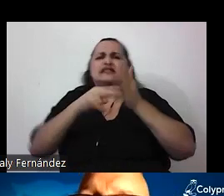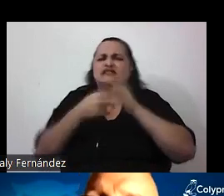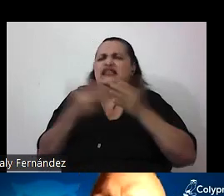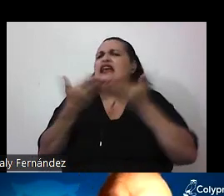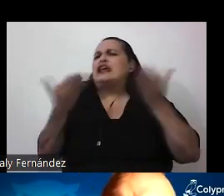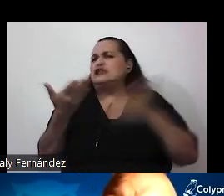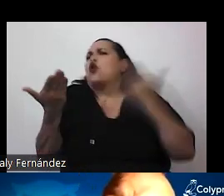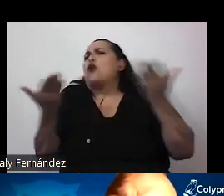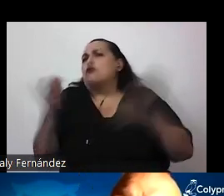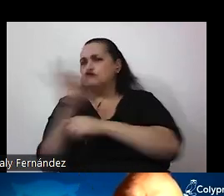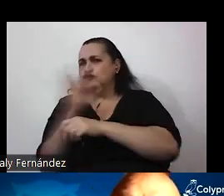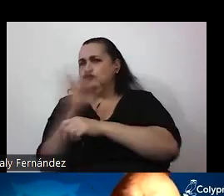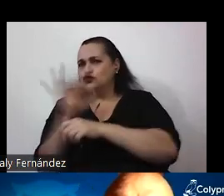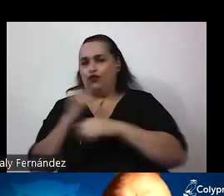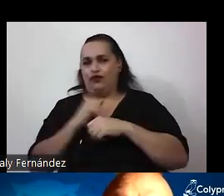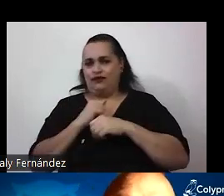sin embargo